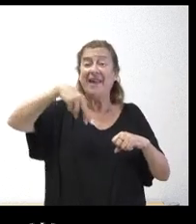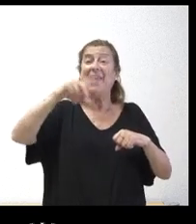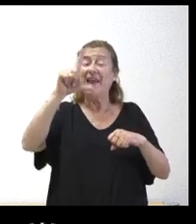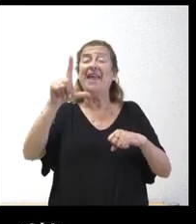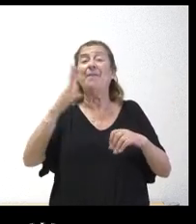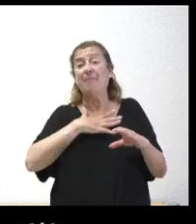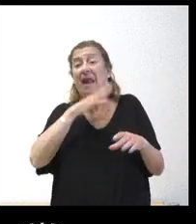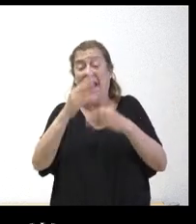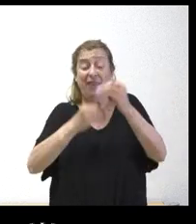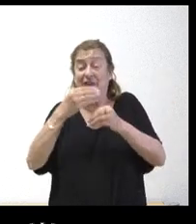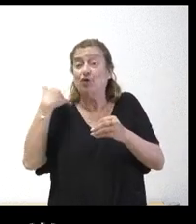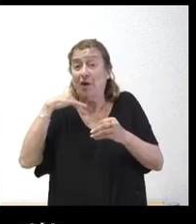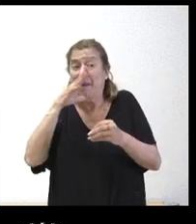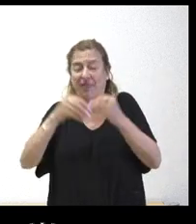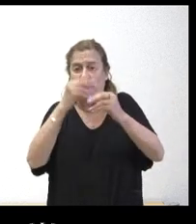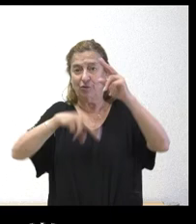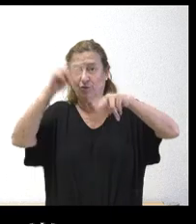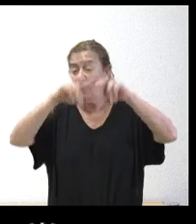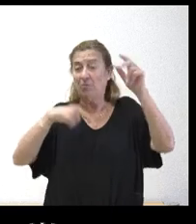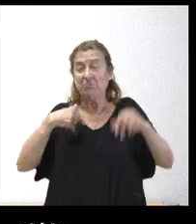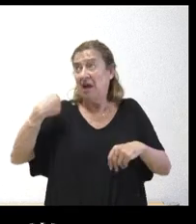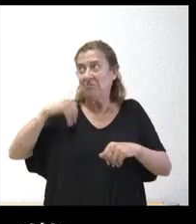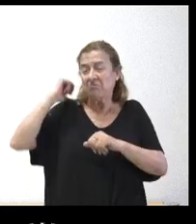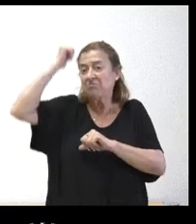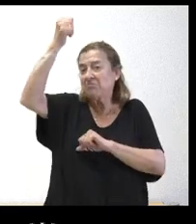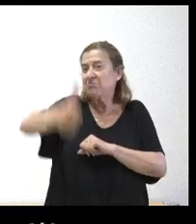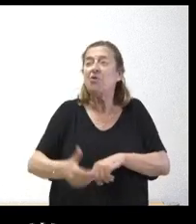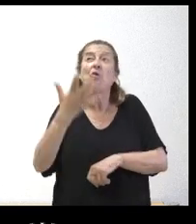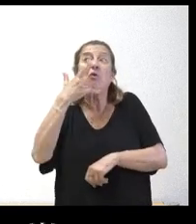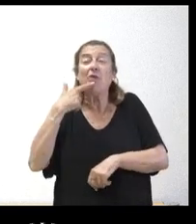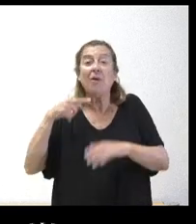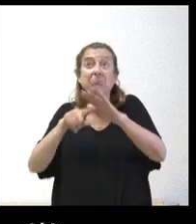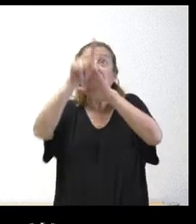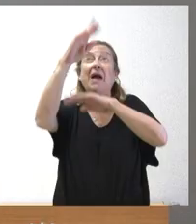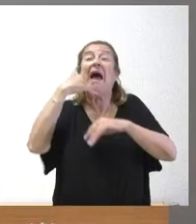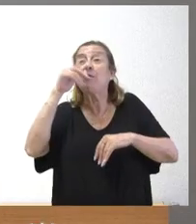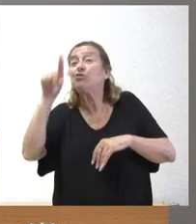pero llevamos tiempo sin conocer ningún avance en concreto muchas gracias